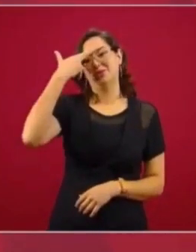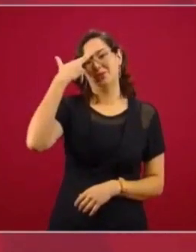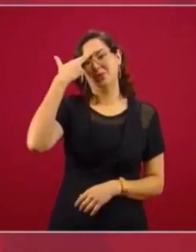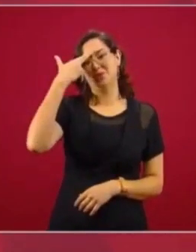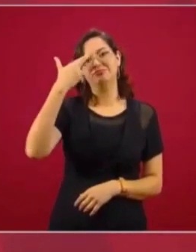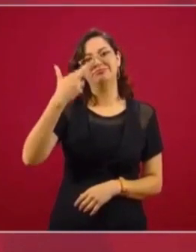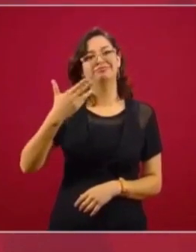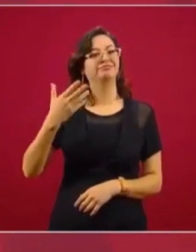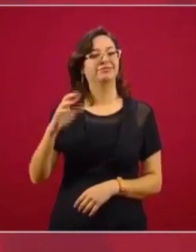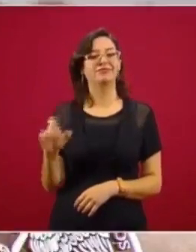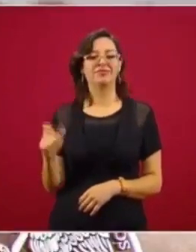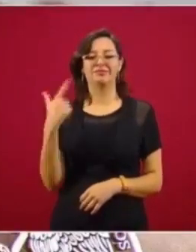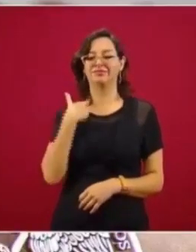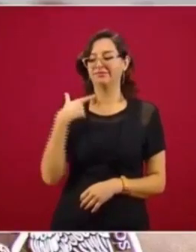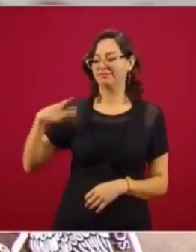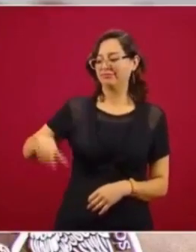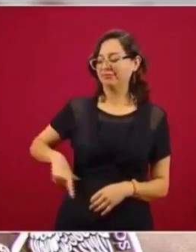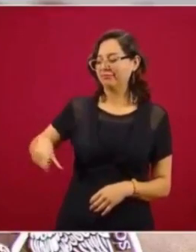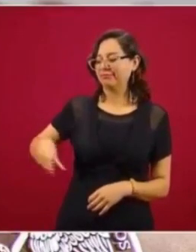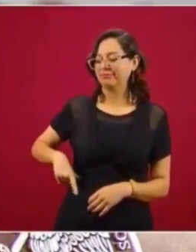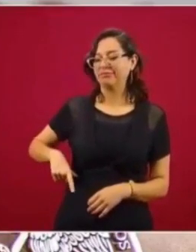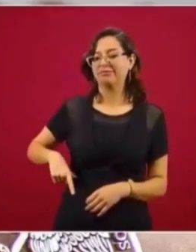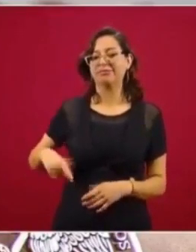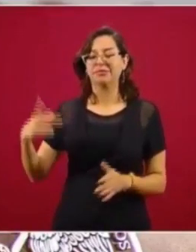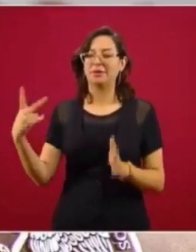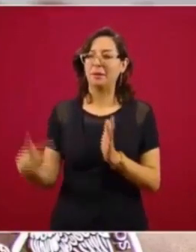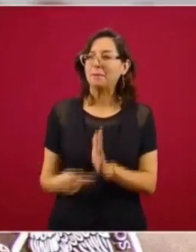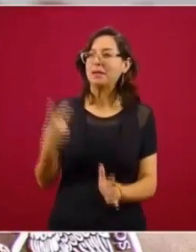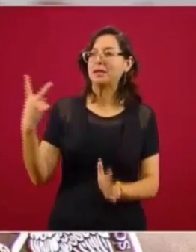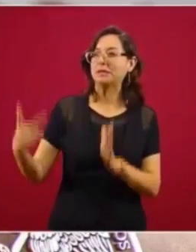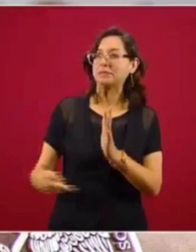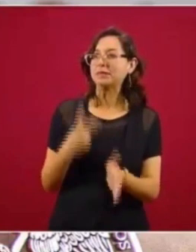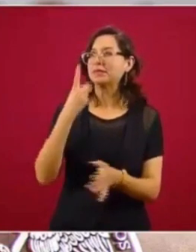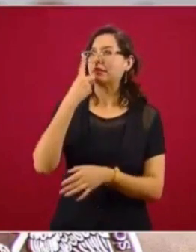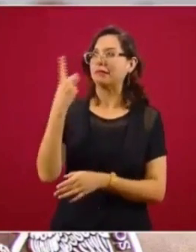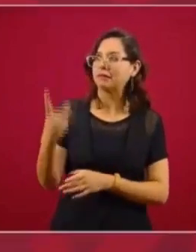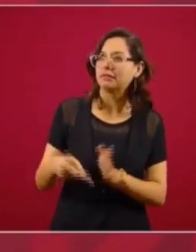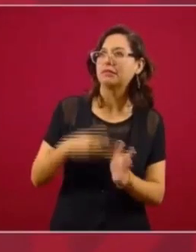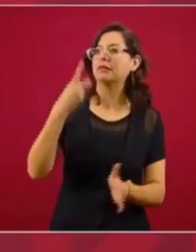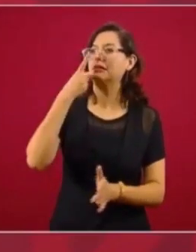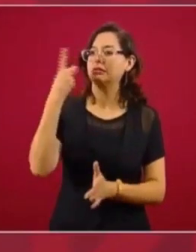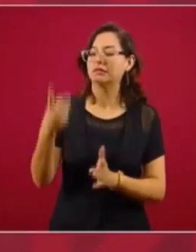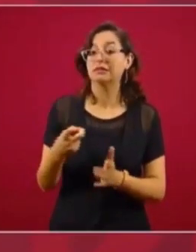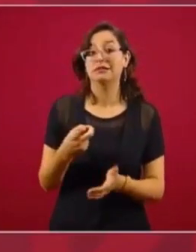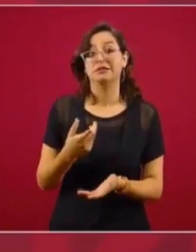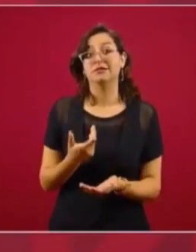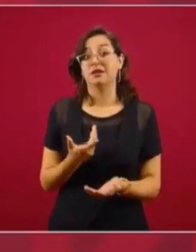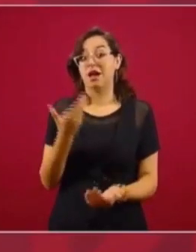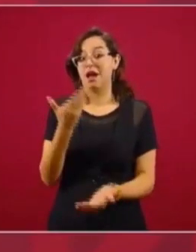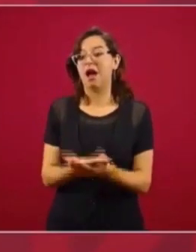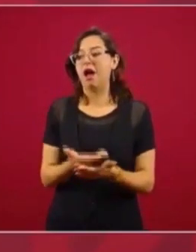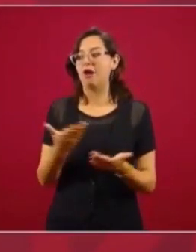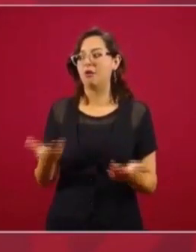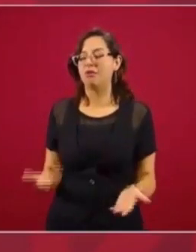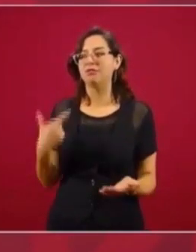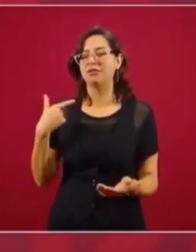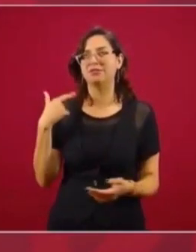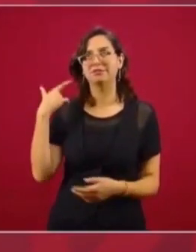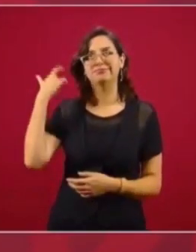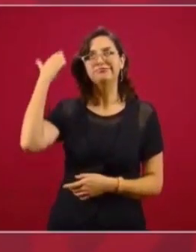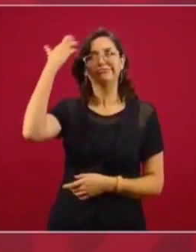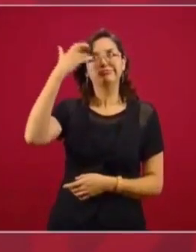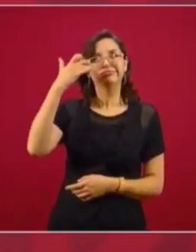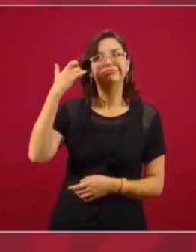Porque todo esto nos está llevando a hacer un análisis y a la